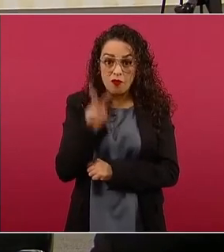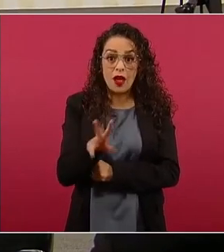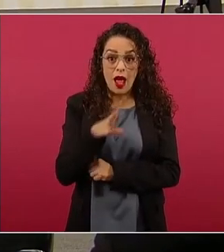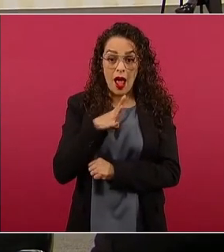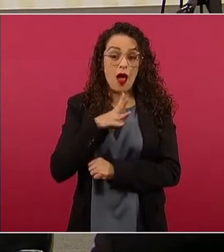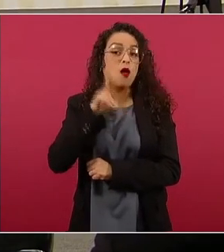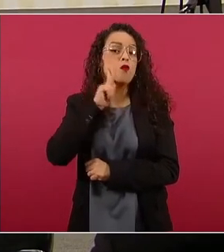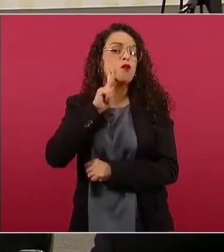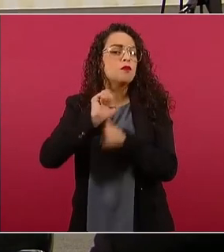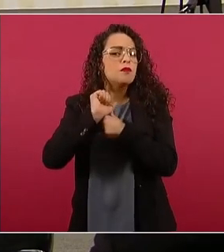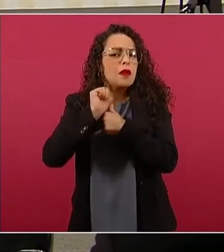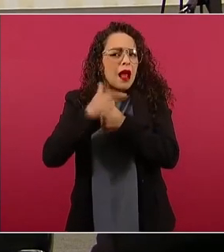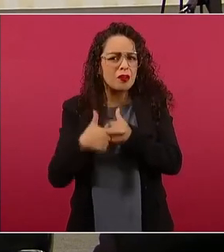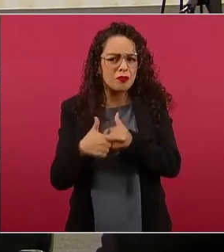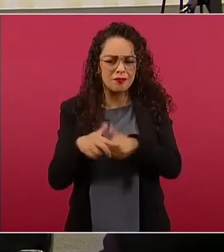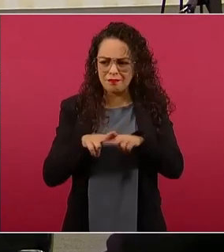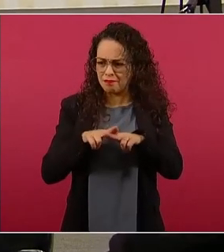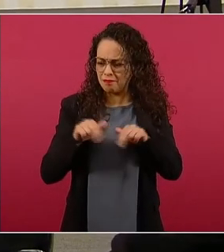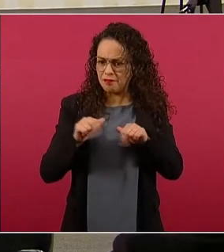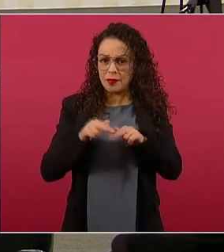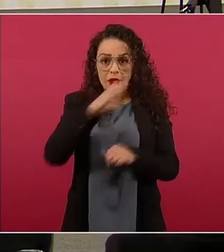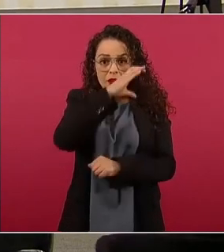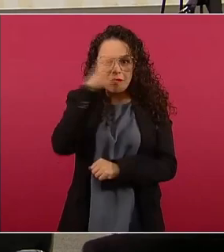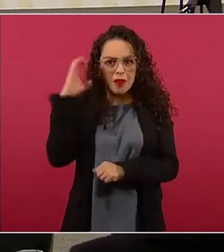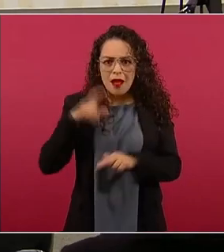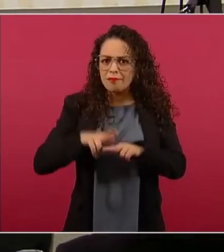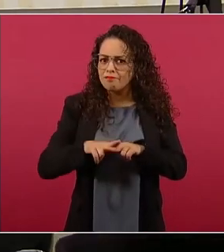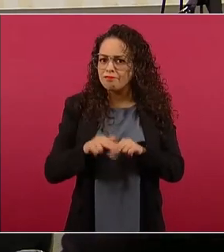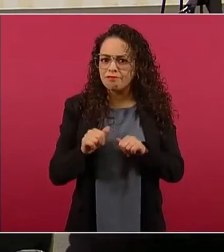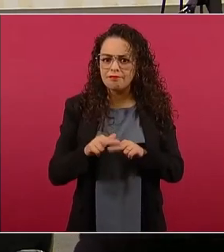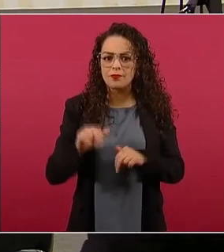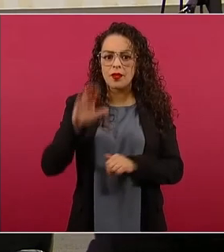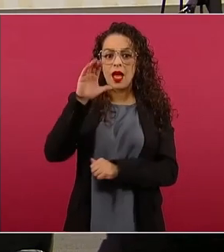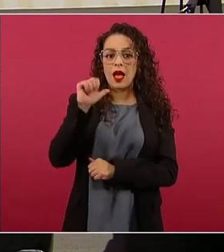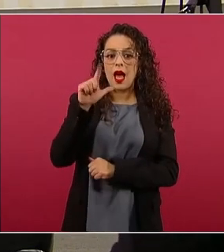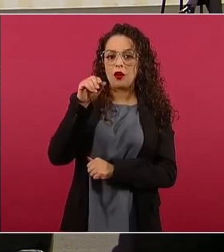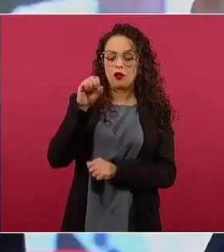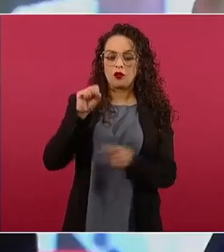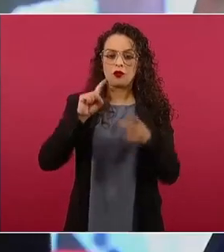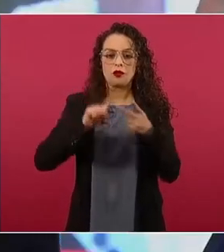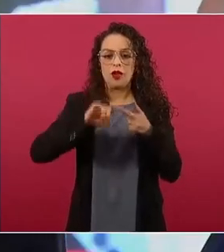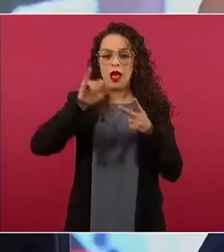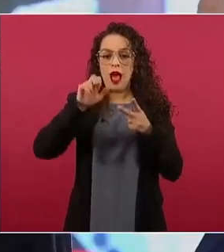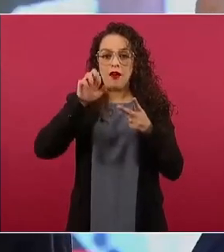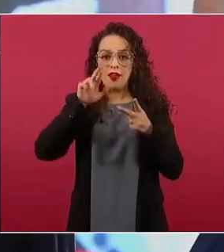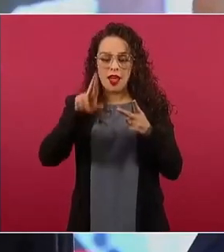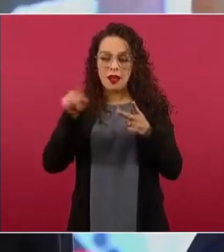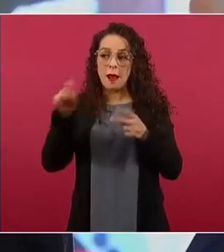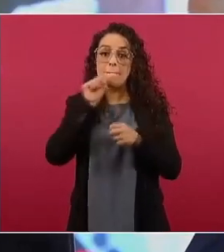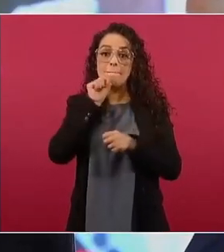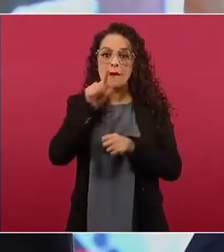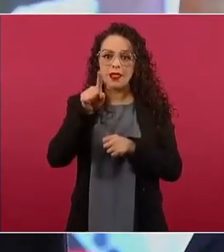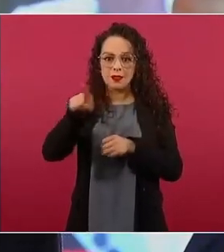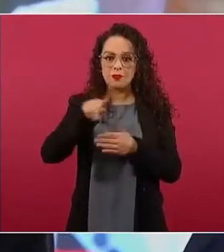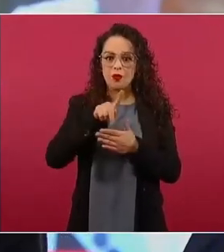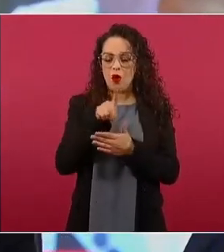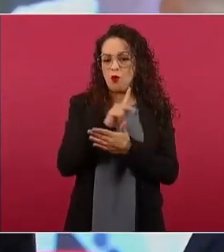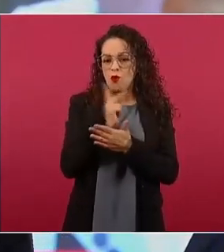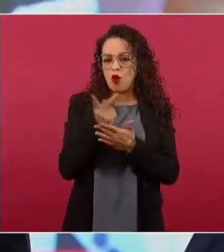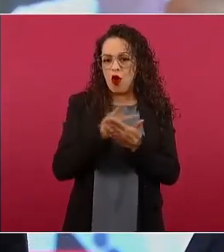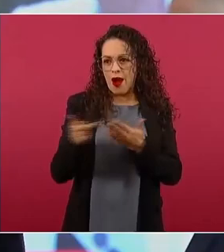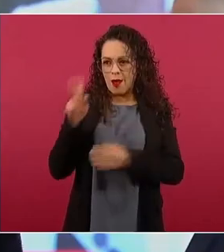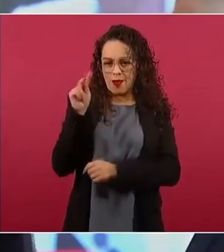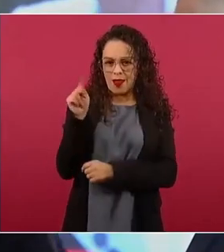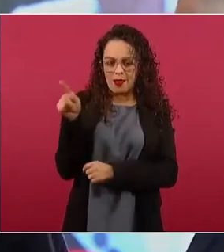fotografía. Por su parte, Carlos Salasraqui y Javier Lozano, en el mismo programa, convalidaron esa